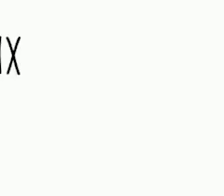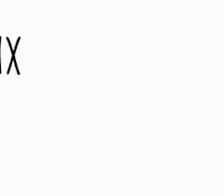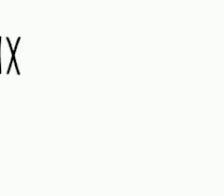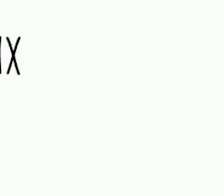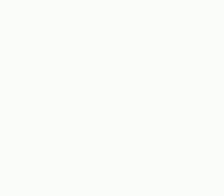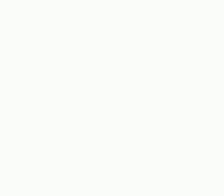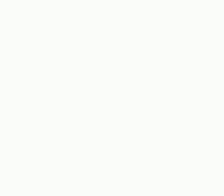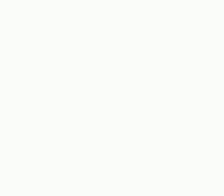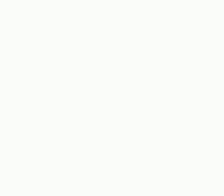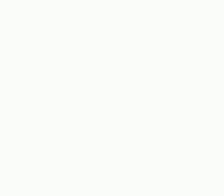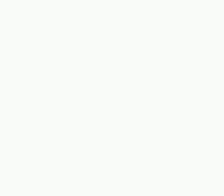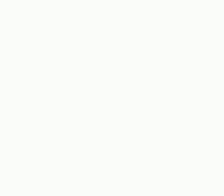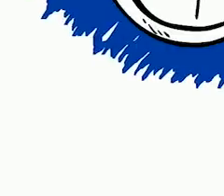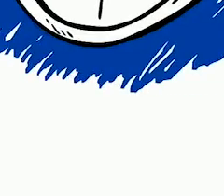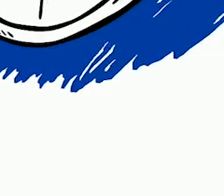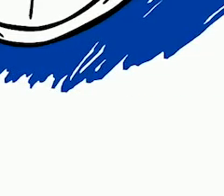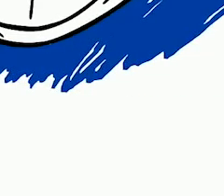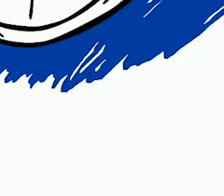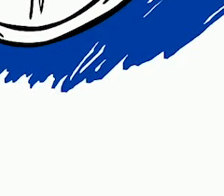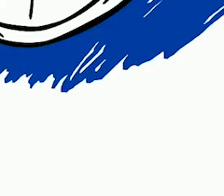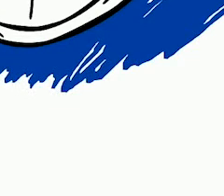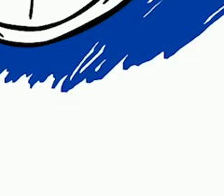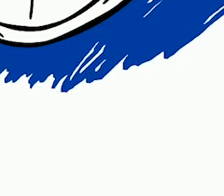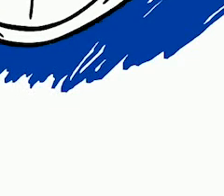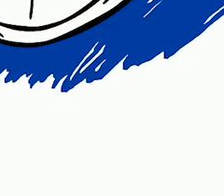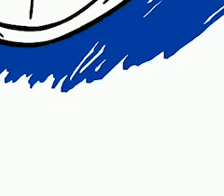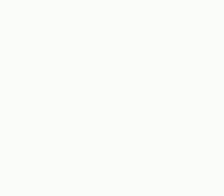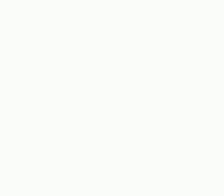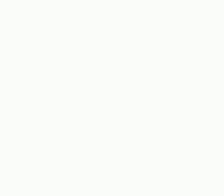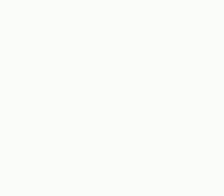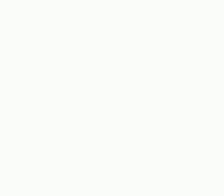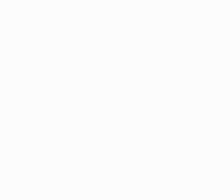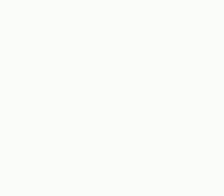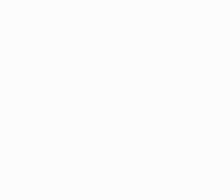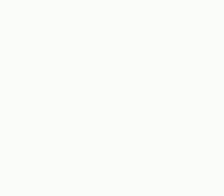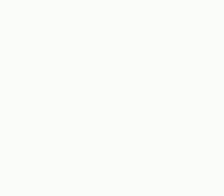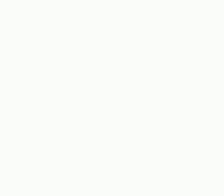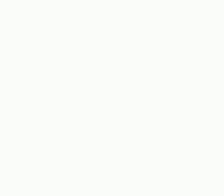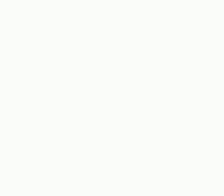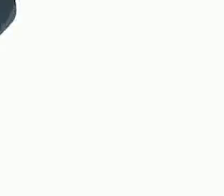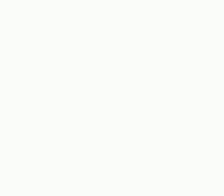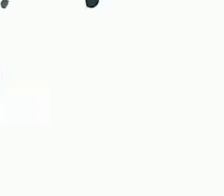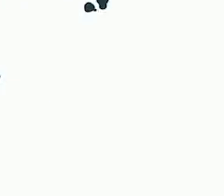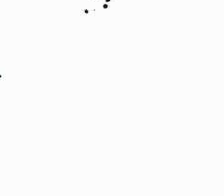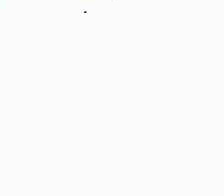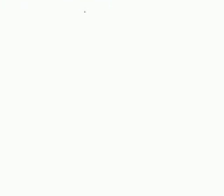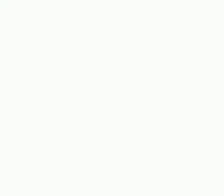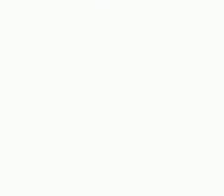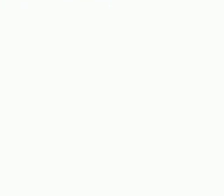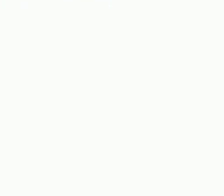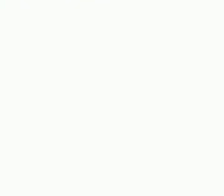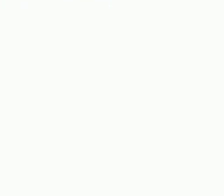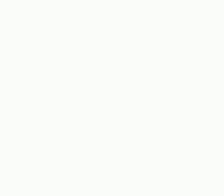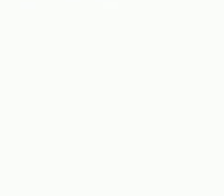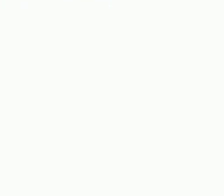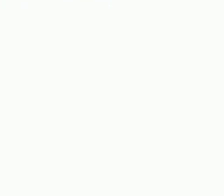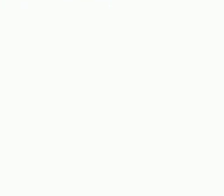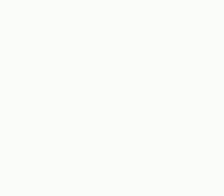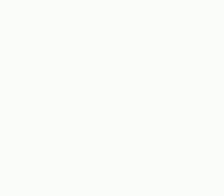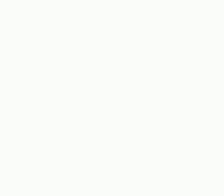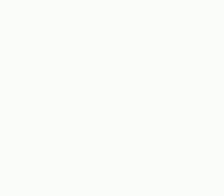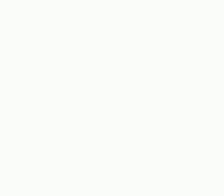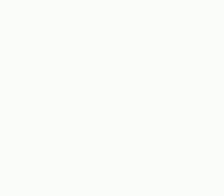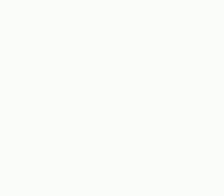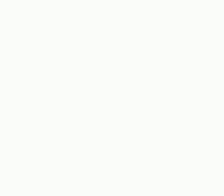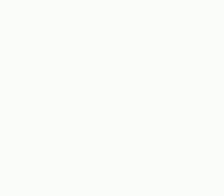tres videos, los mejores. Y luego hacemos toda una jornada electoral, toda una elección democrática con urnas